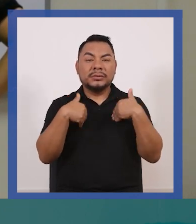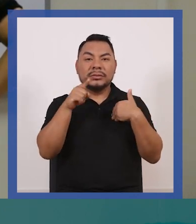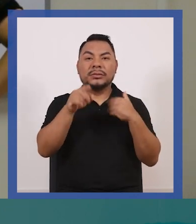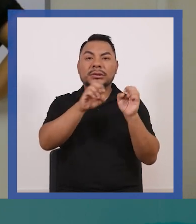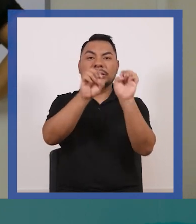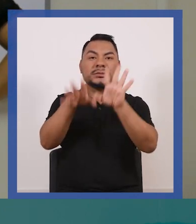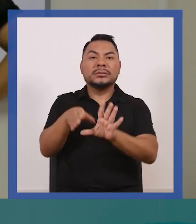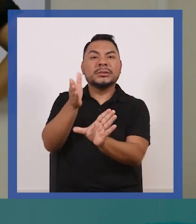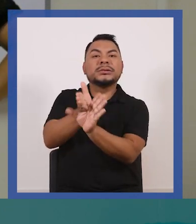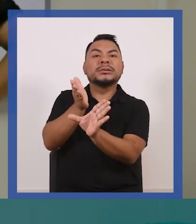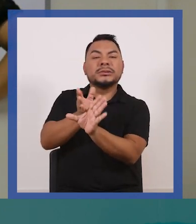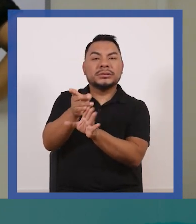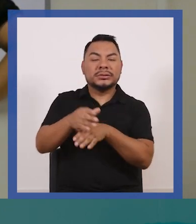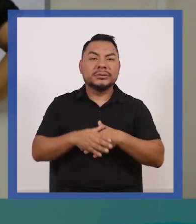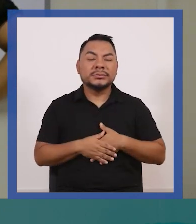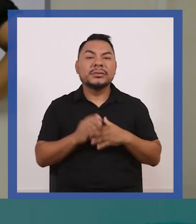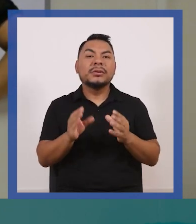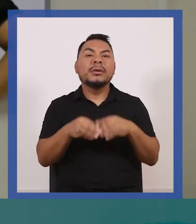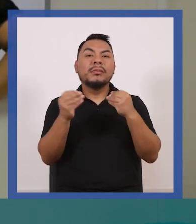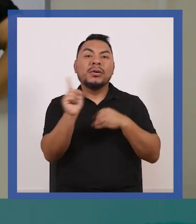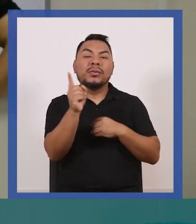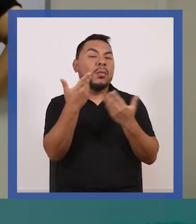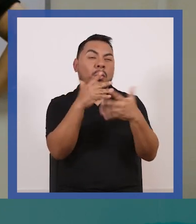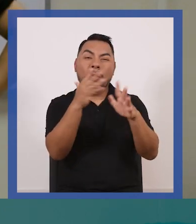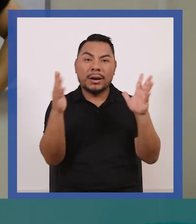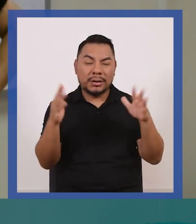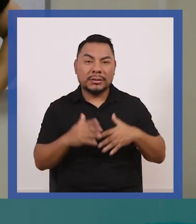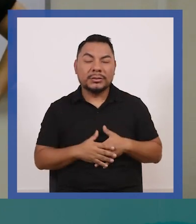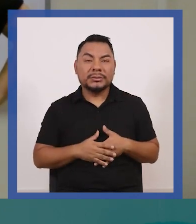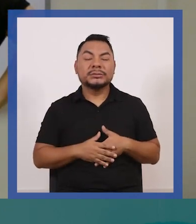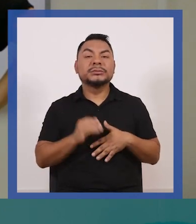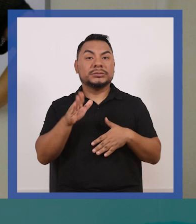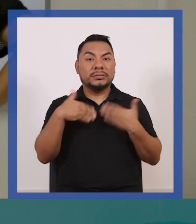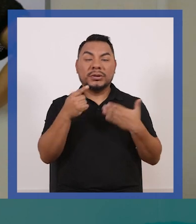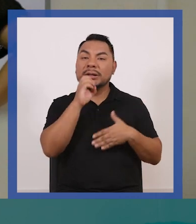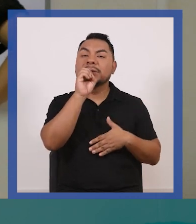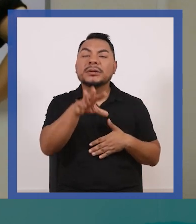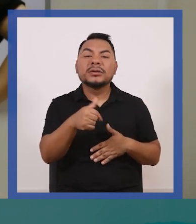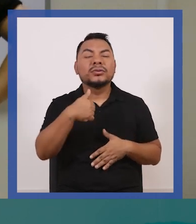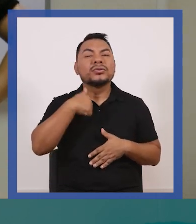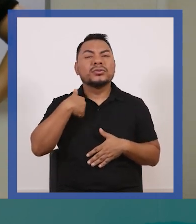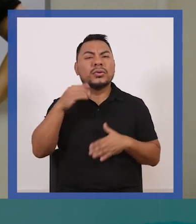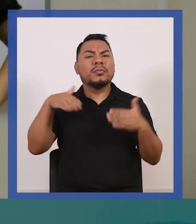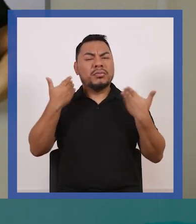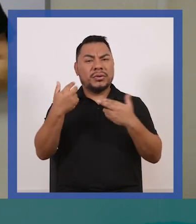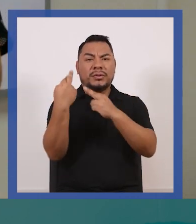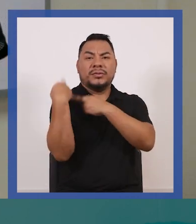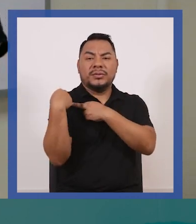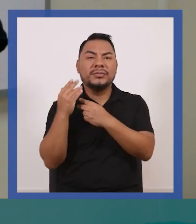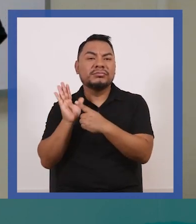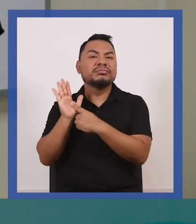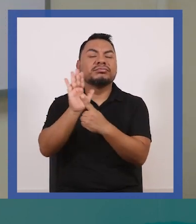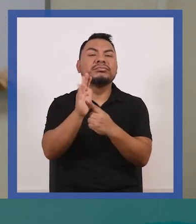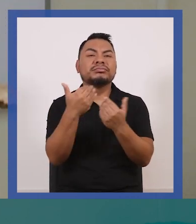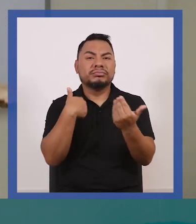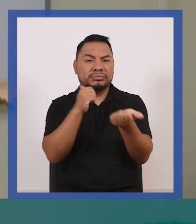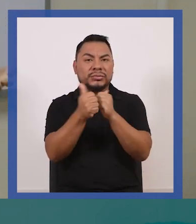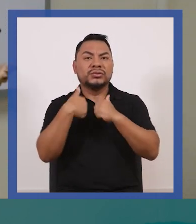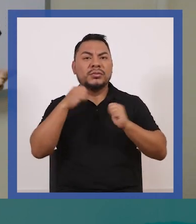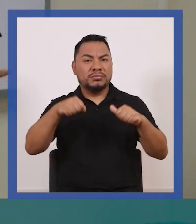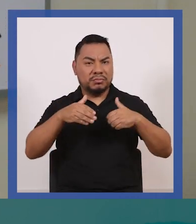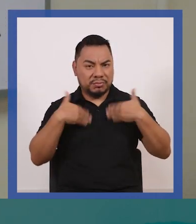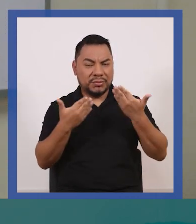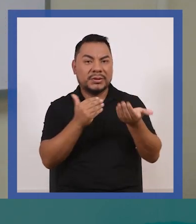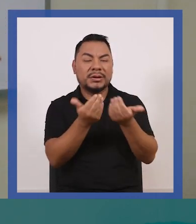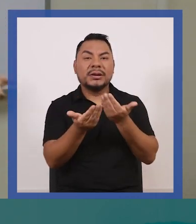tienen un examen psicológico. Porque no cualquiera puede decir yo puedo representar, puede tener